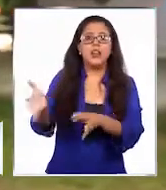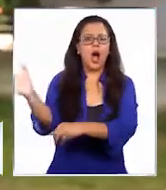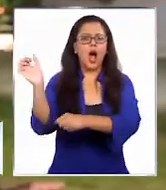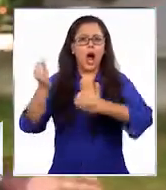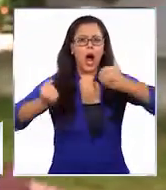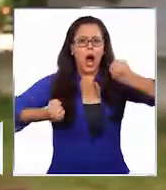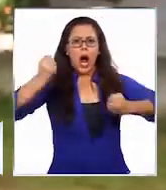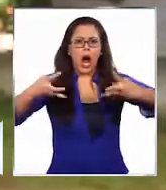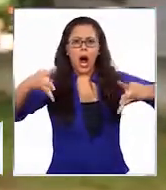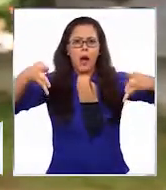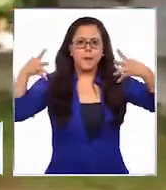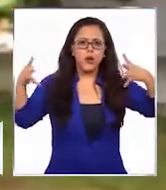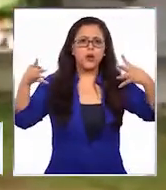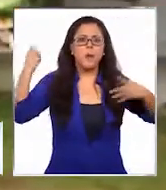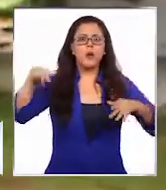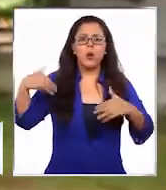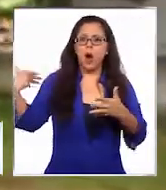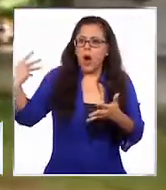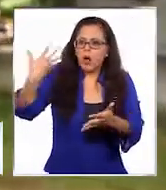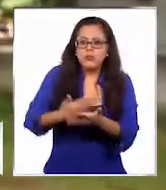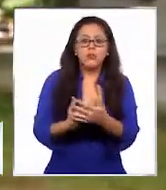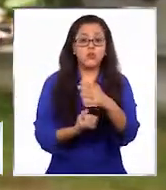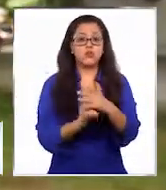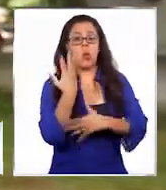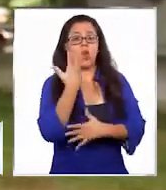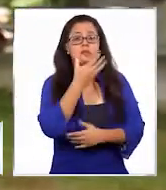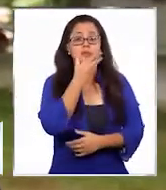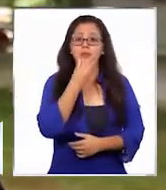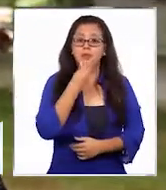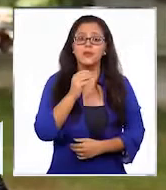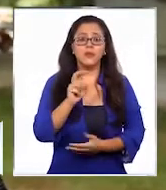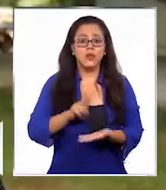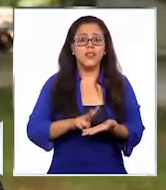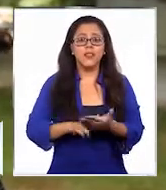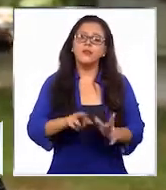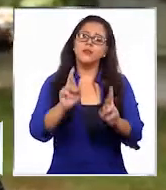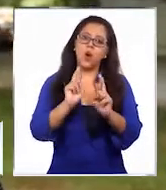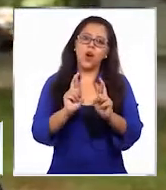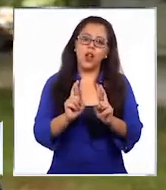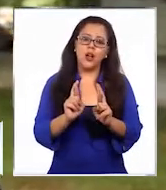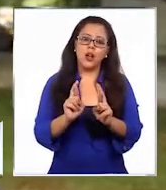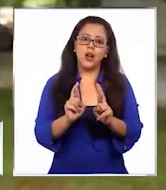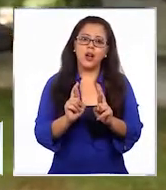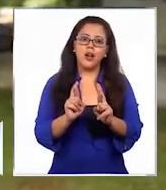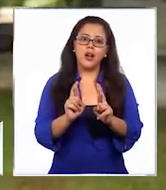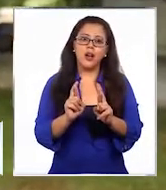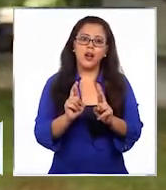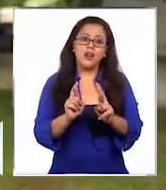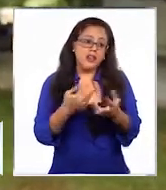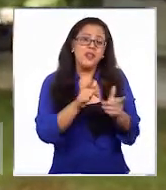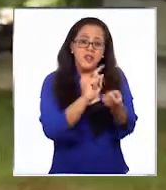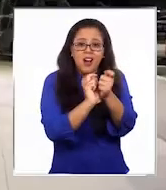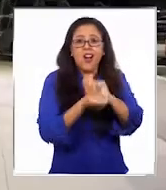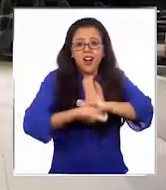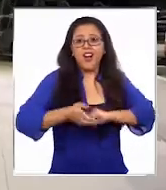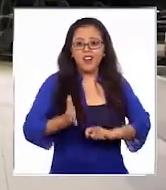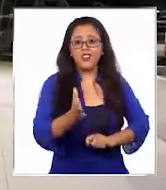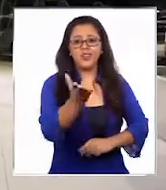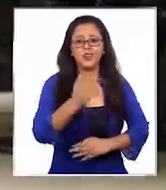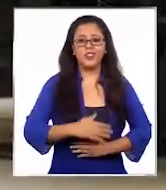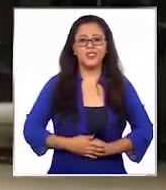o sea, desde esa época ahora es una cosa totalmente nueva y hermosa, bonita. Ojalá que siga modernizándose nueva.